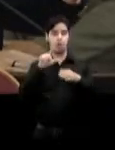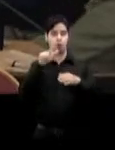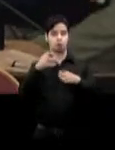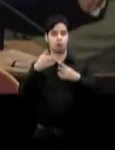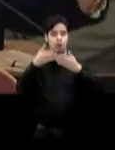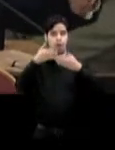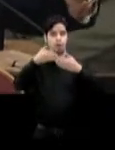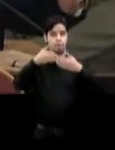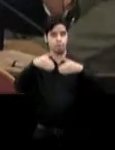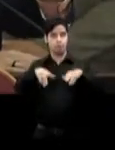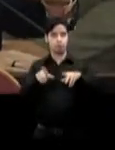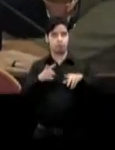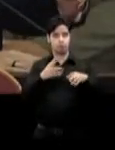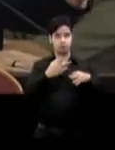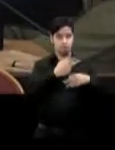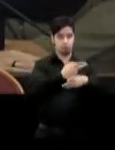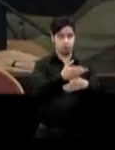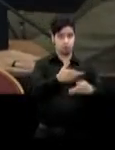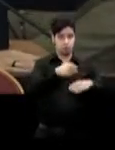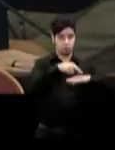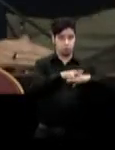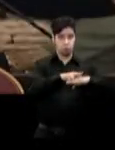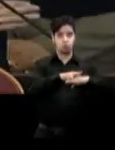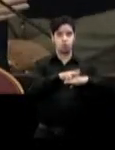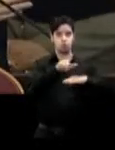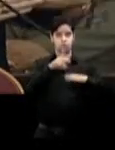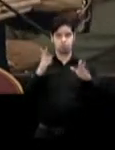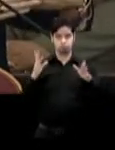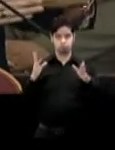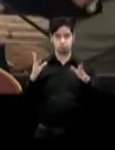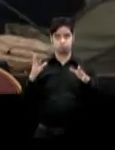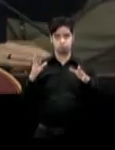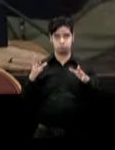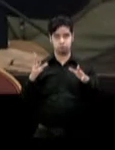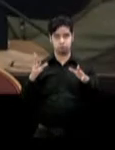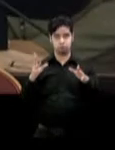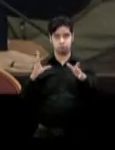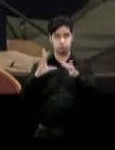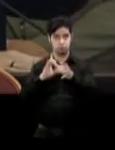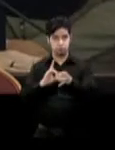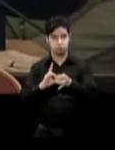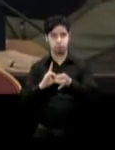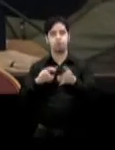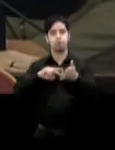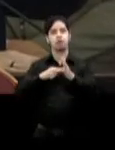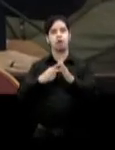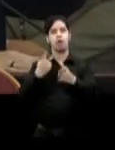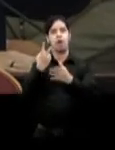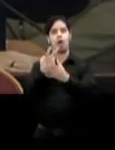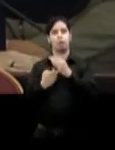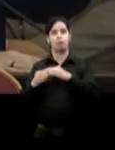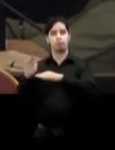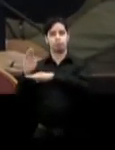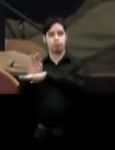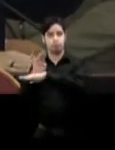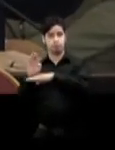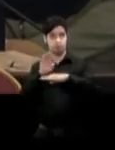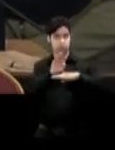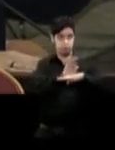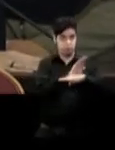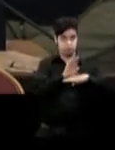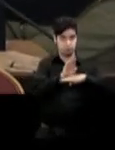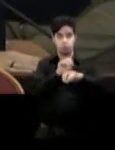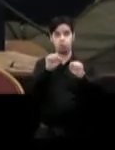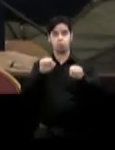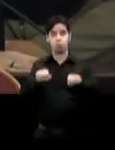Rico, en Estados Unidos, Mail in USA, y se puedan, las empresas puedan licitar a